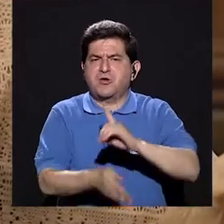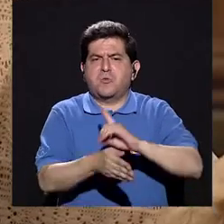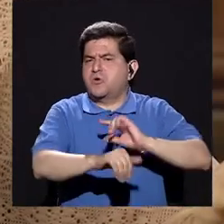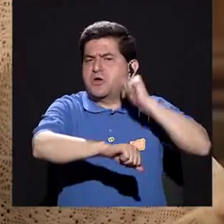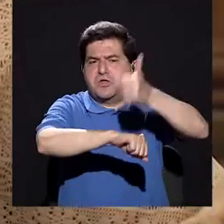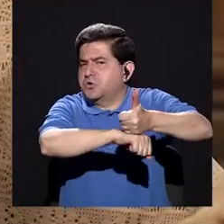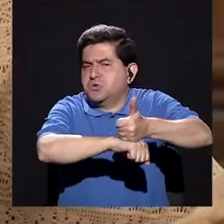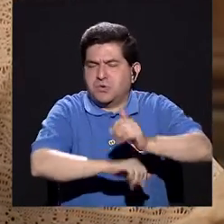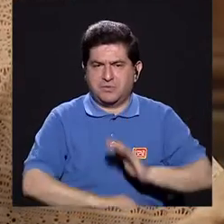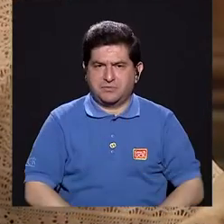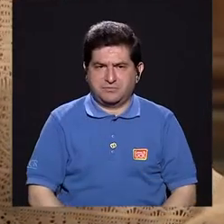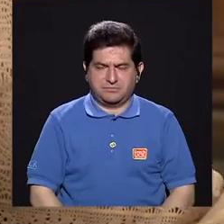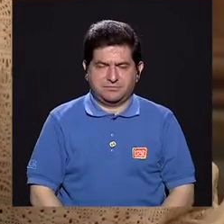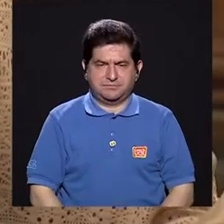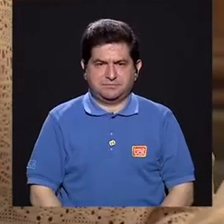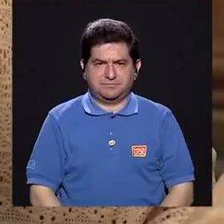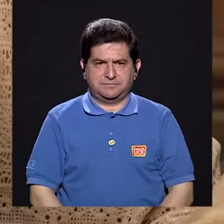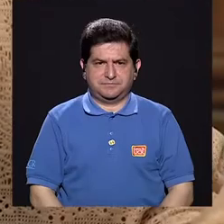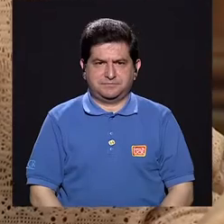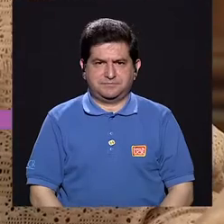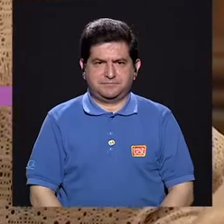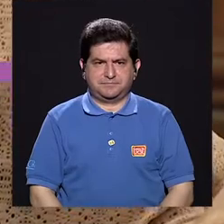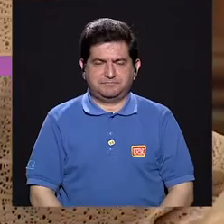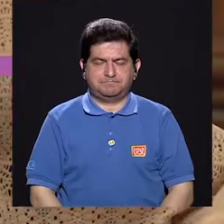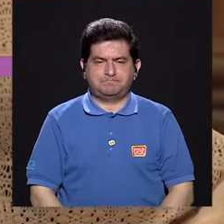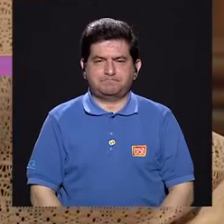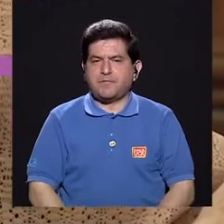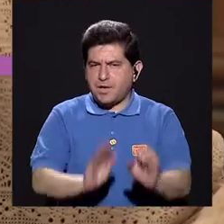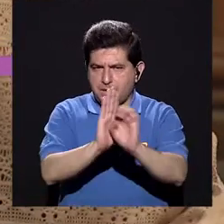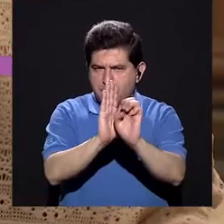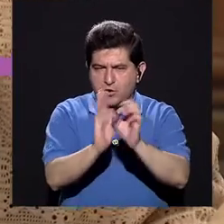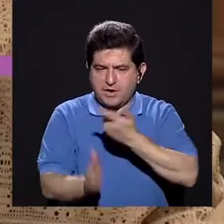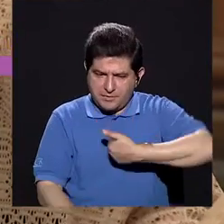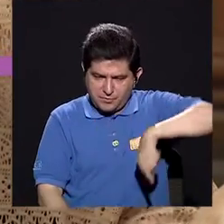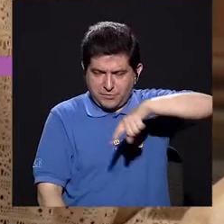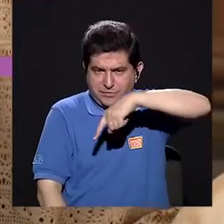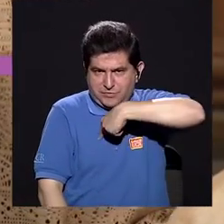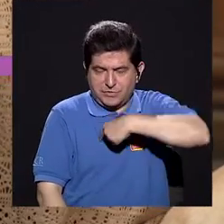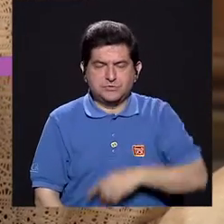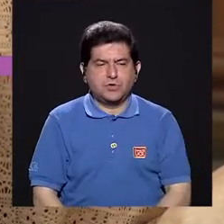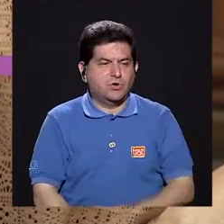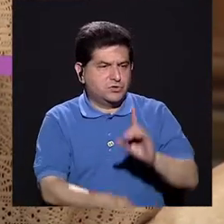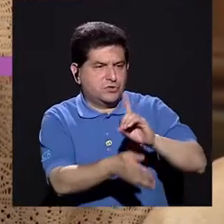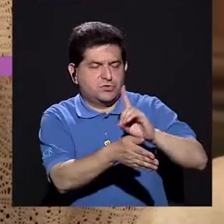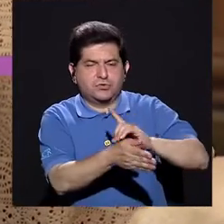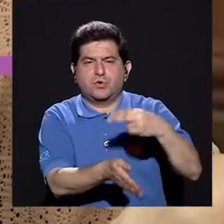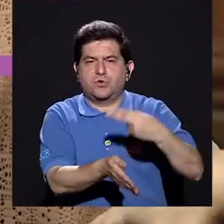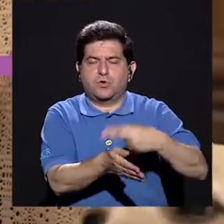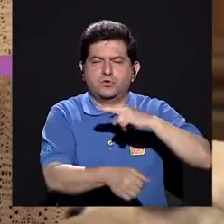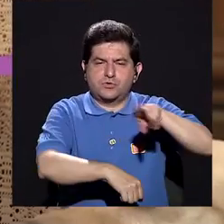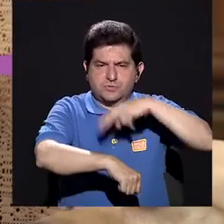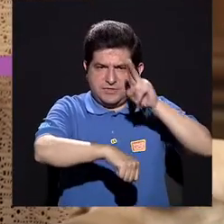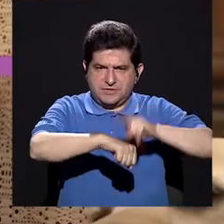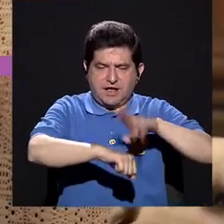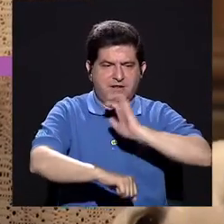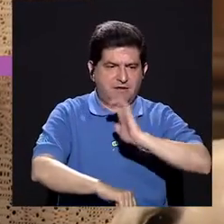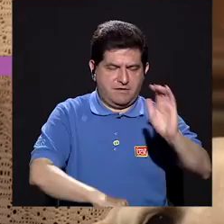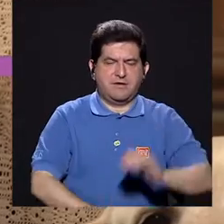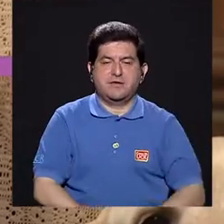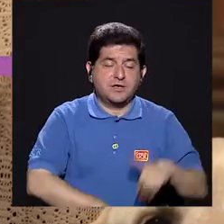No, este, bueno, digamos, a nosotros, los médicos en el hospital de niños